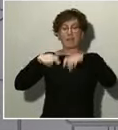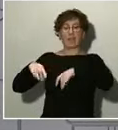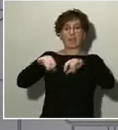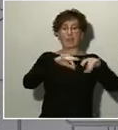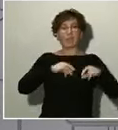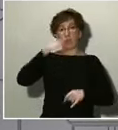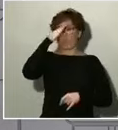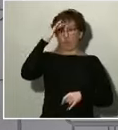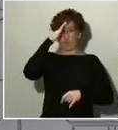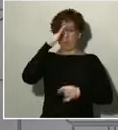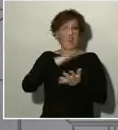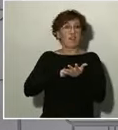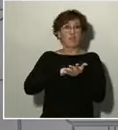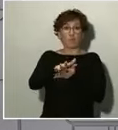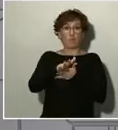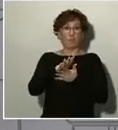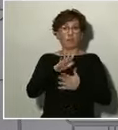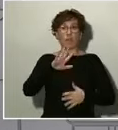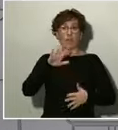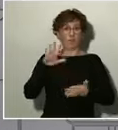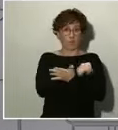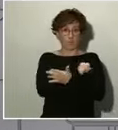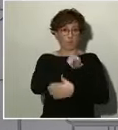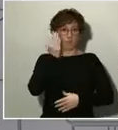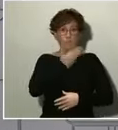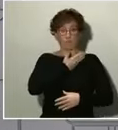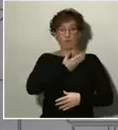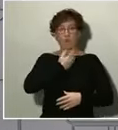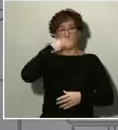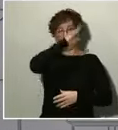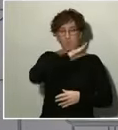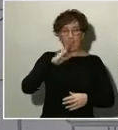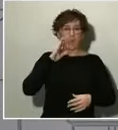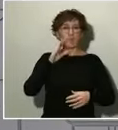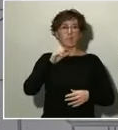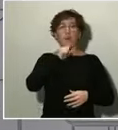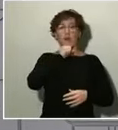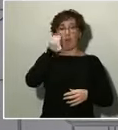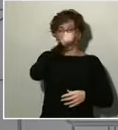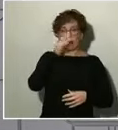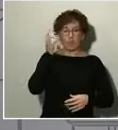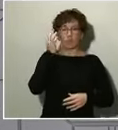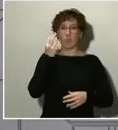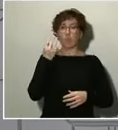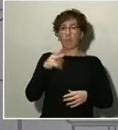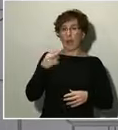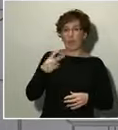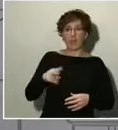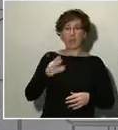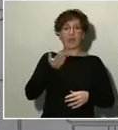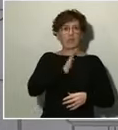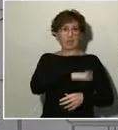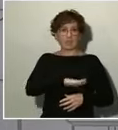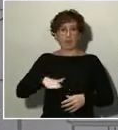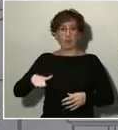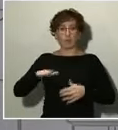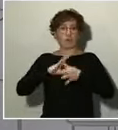todos, a nuestros padres, a nuestros abuelos, a nuestras parejas, a nuestros hijos, a nuestros amigos y amigas.